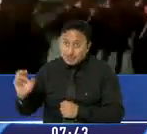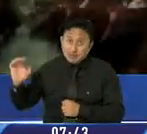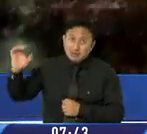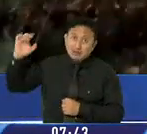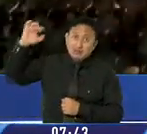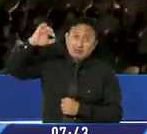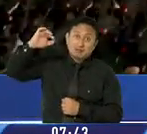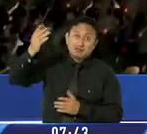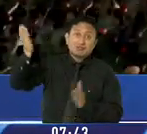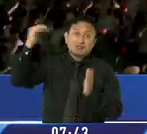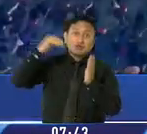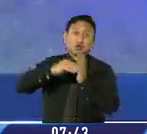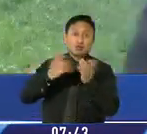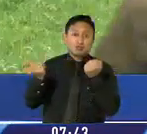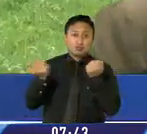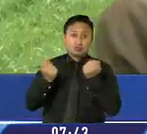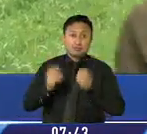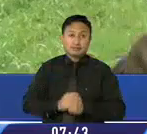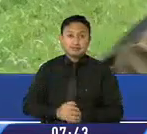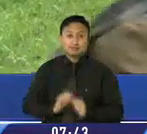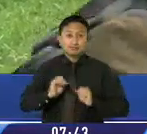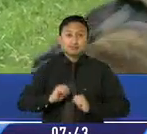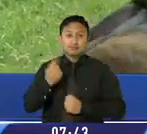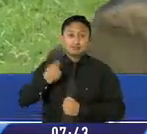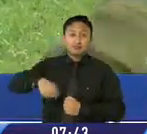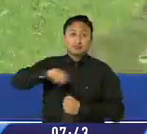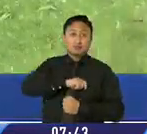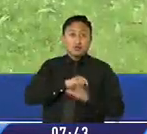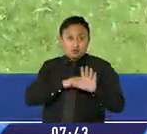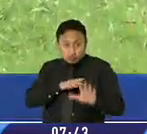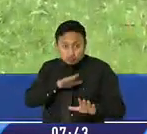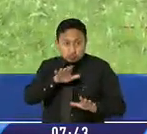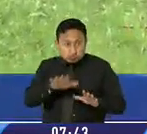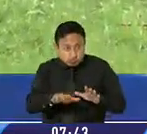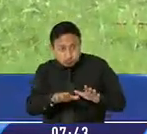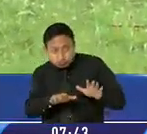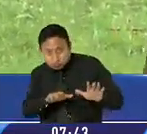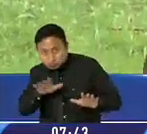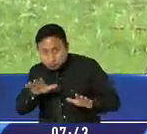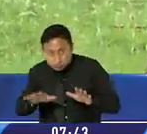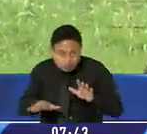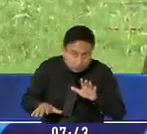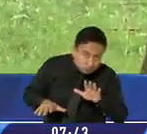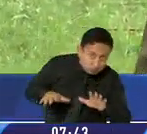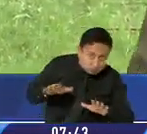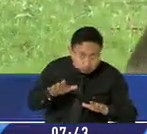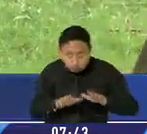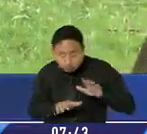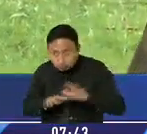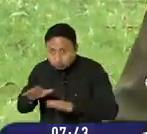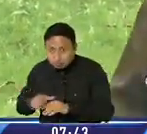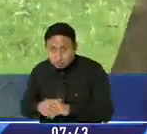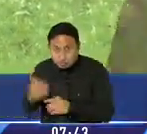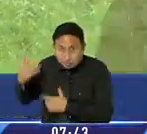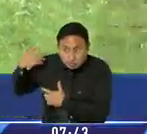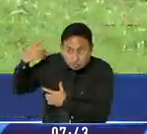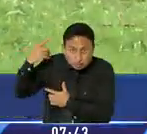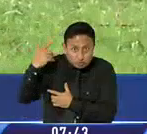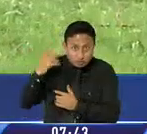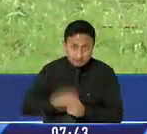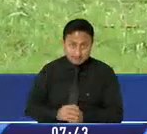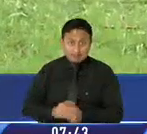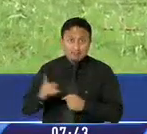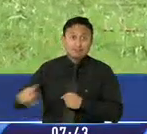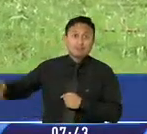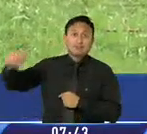nuevamente el control de la ciudad. Los españoles estuvieron arrastrándose entre los chaquiñanes, ahí con las armas y todo, llegaron,